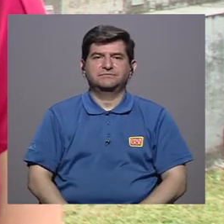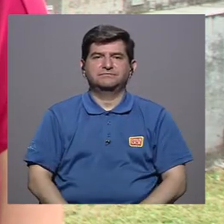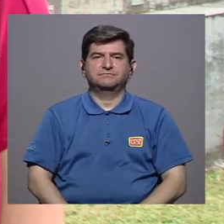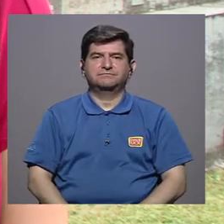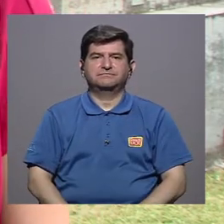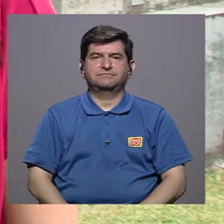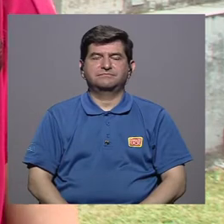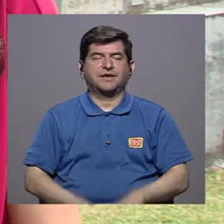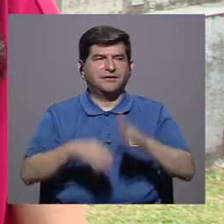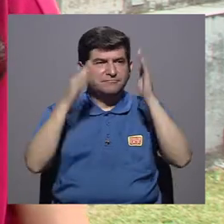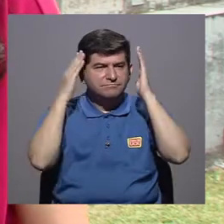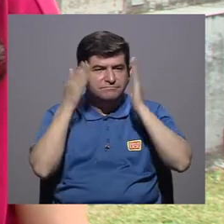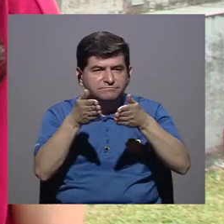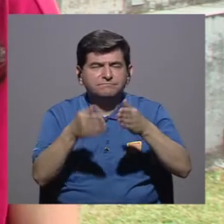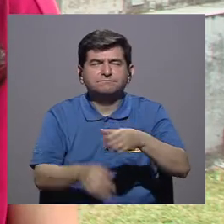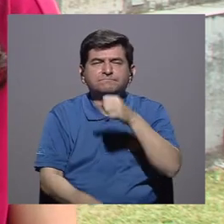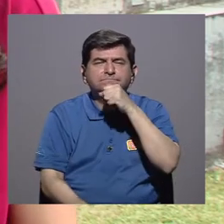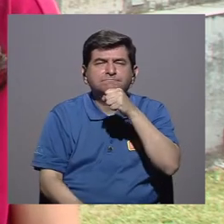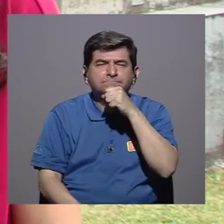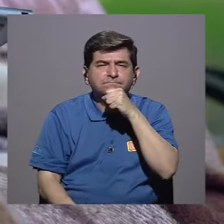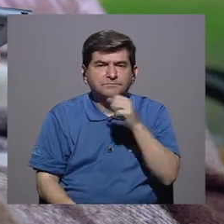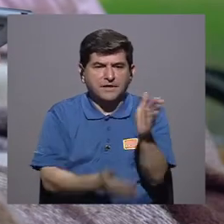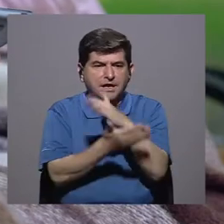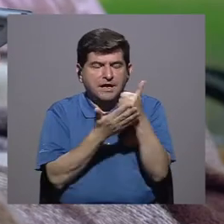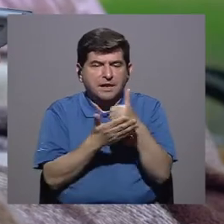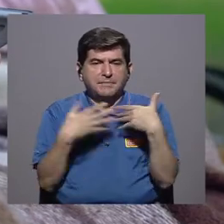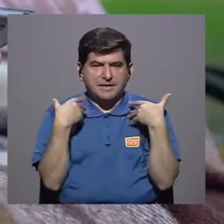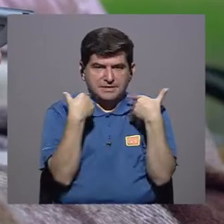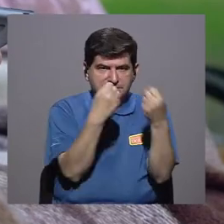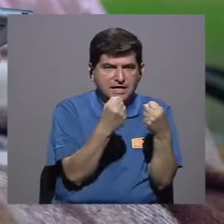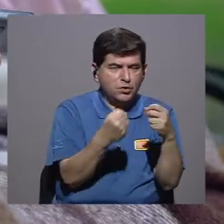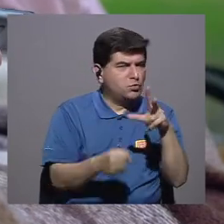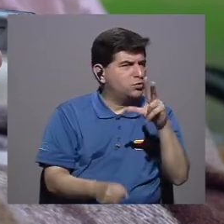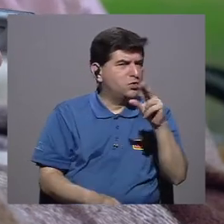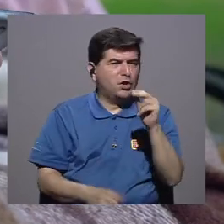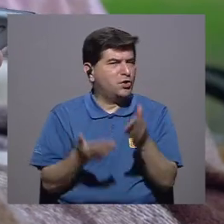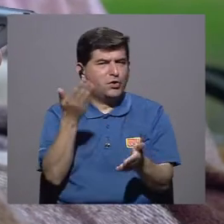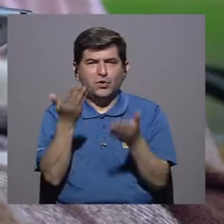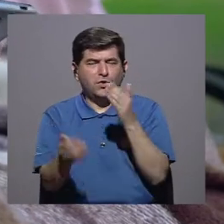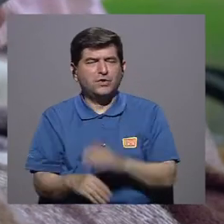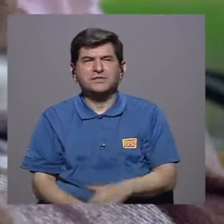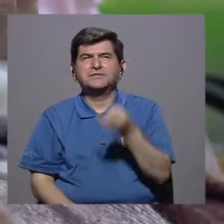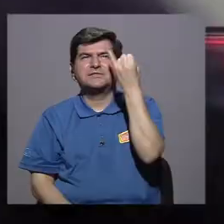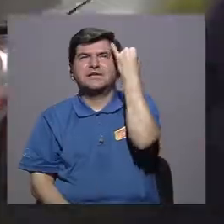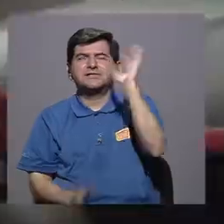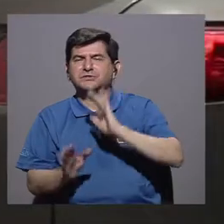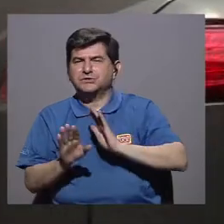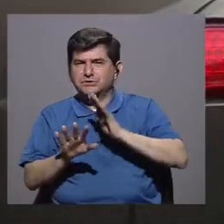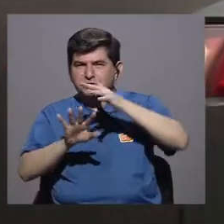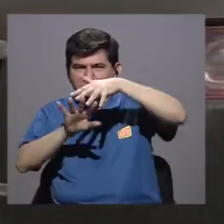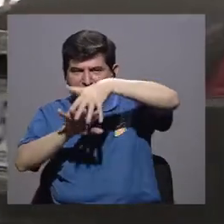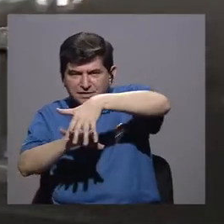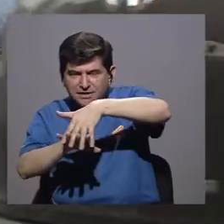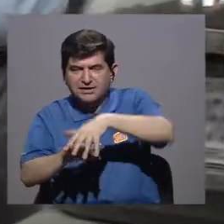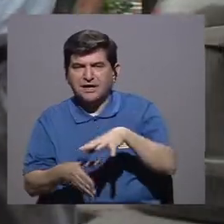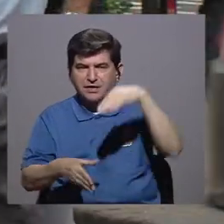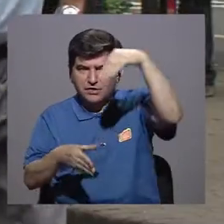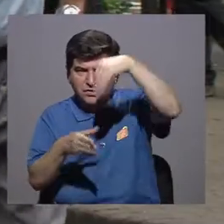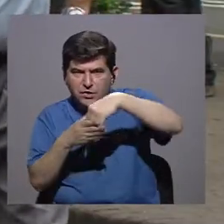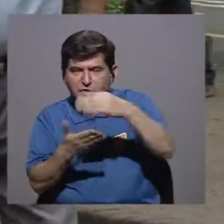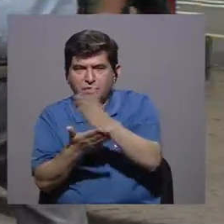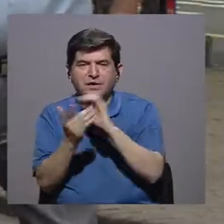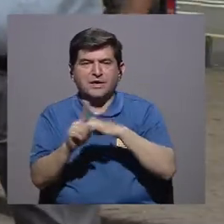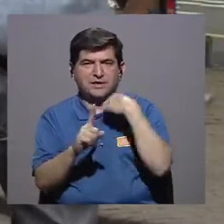personas. Entonces se está enfocando el envejecimiento en esta parte de salud y no tanto como un concepto integral que